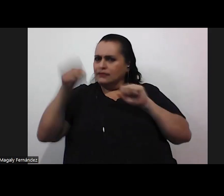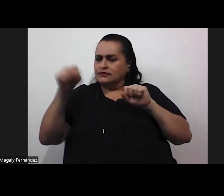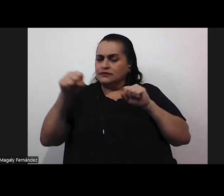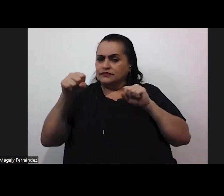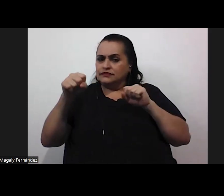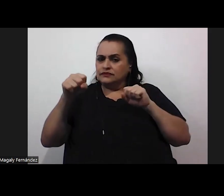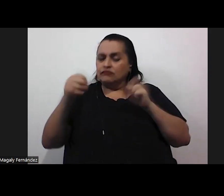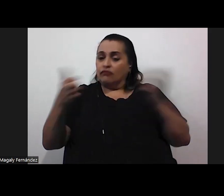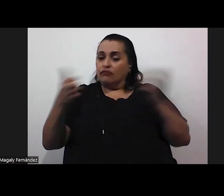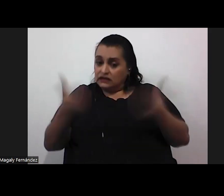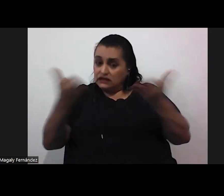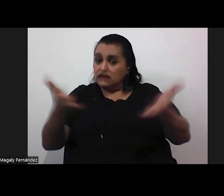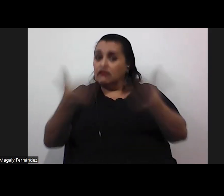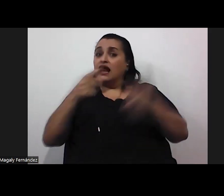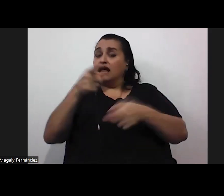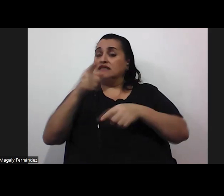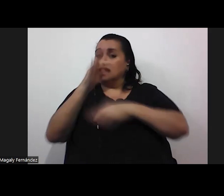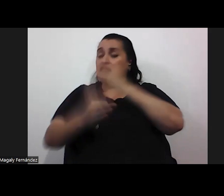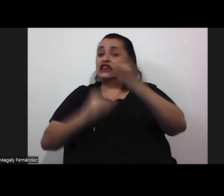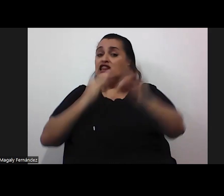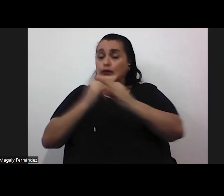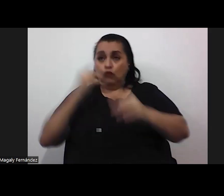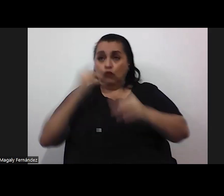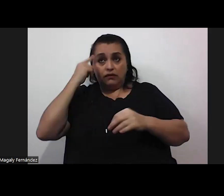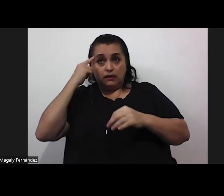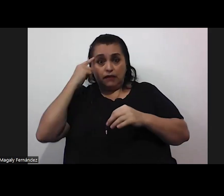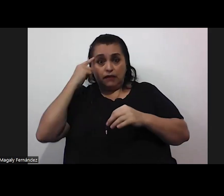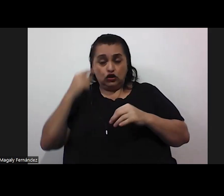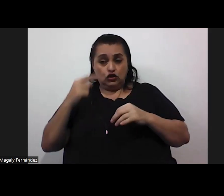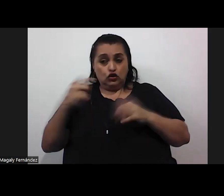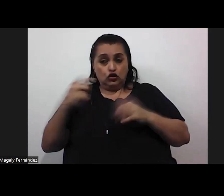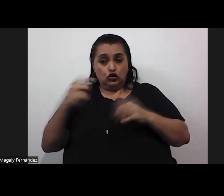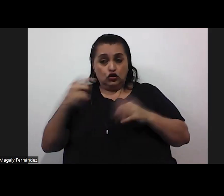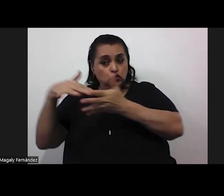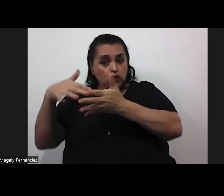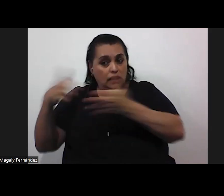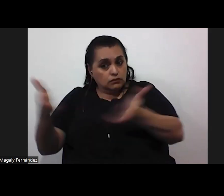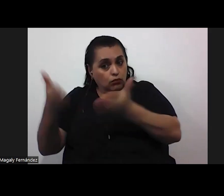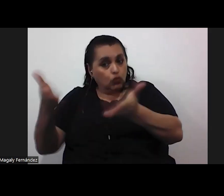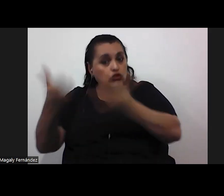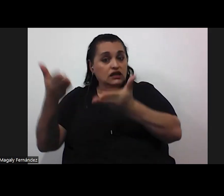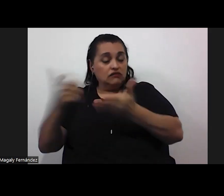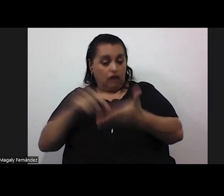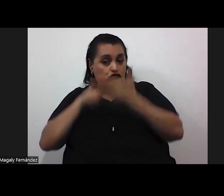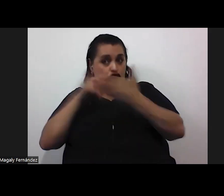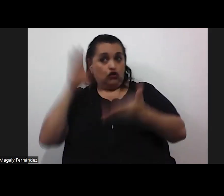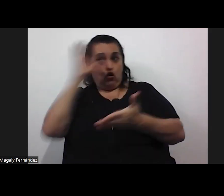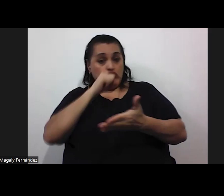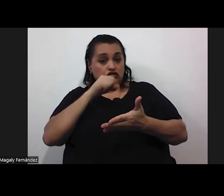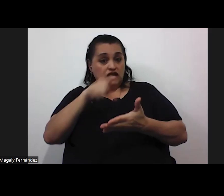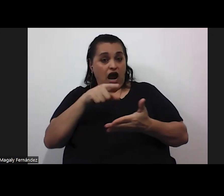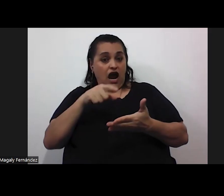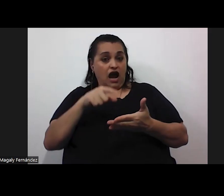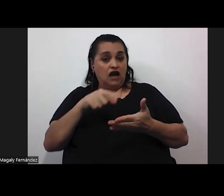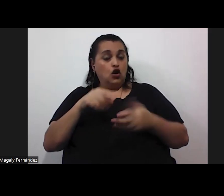incentivar este tipo de pensamiento entre los estudiantes es decir como motivar a reconocer su orientación sexual hablar